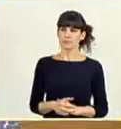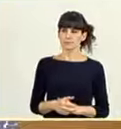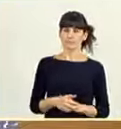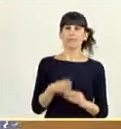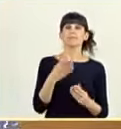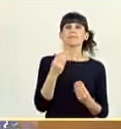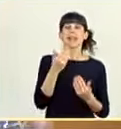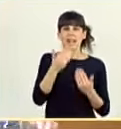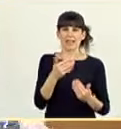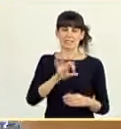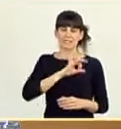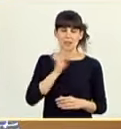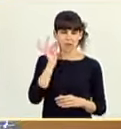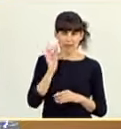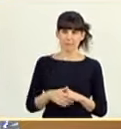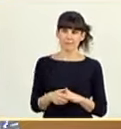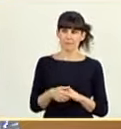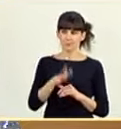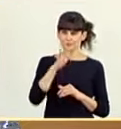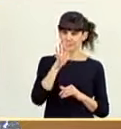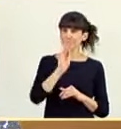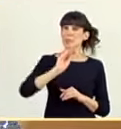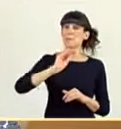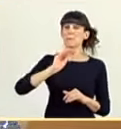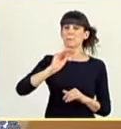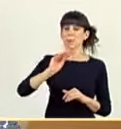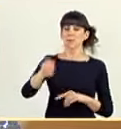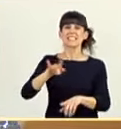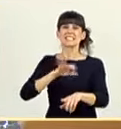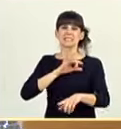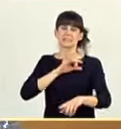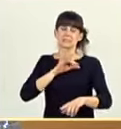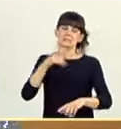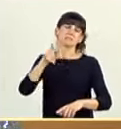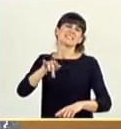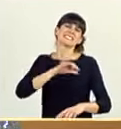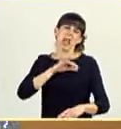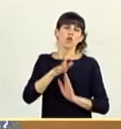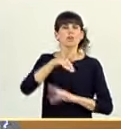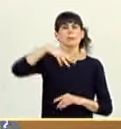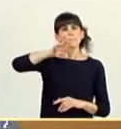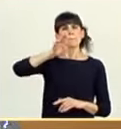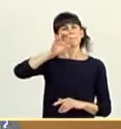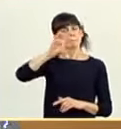Señoría, pregunta del senador Picornel Grenzner. Tiene la palabra.